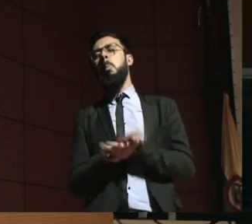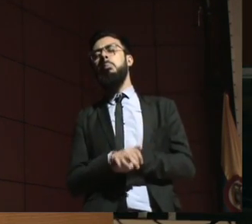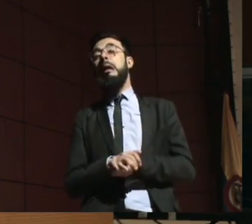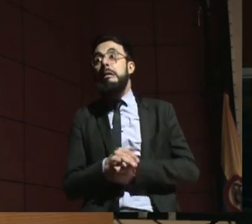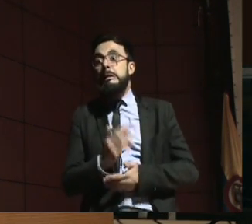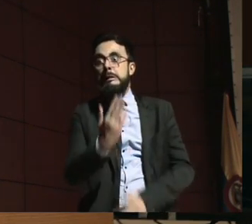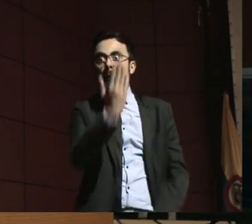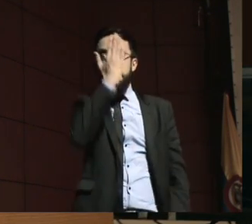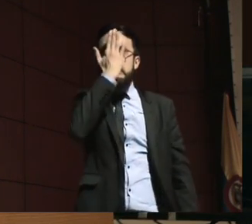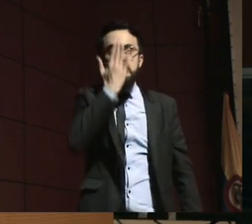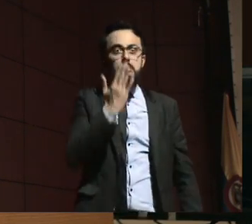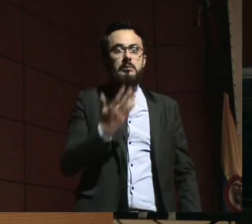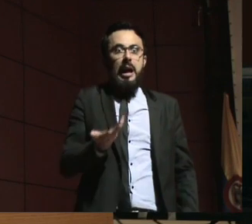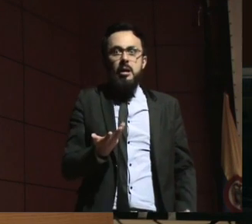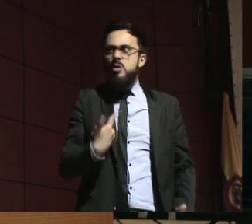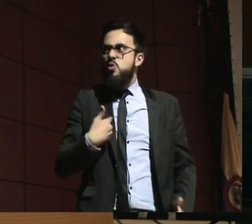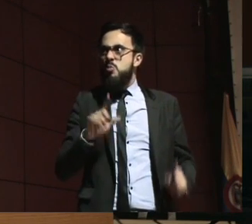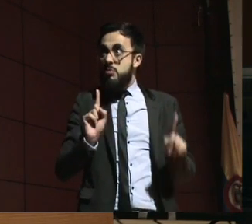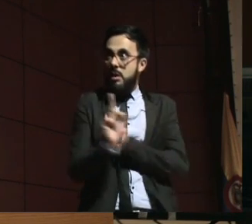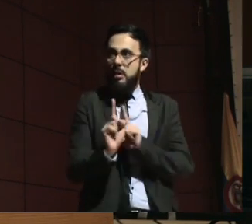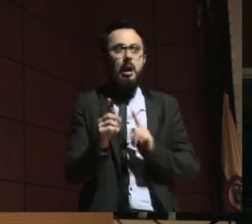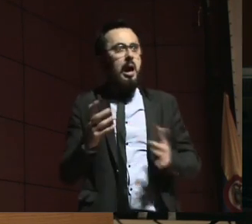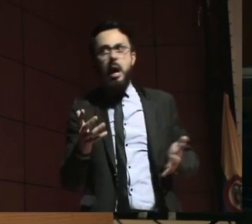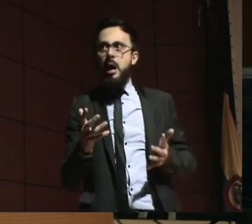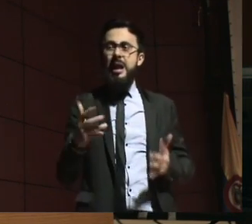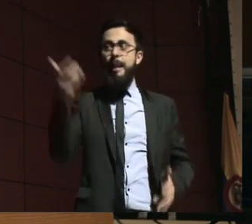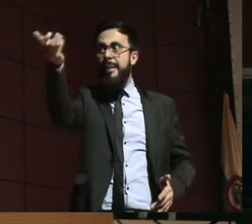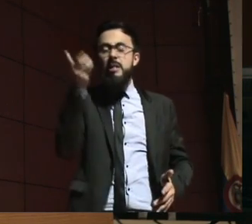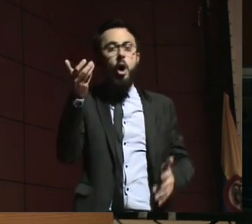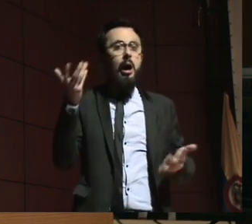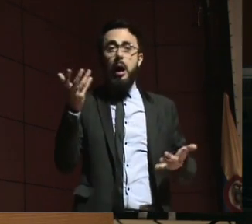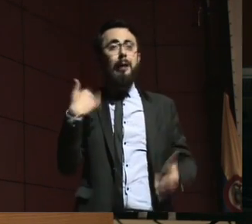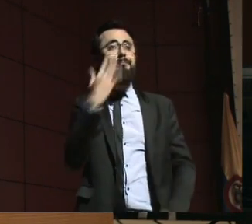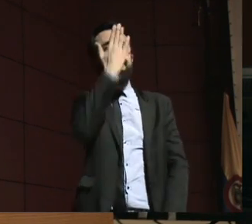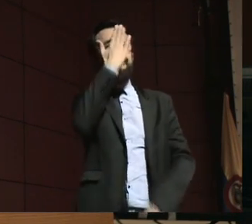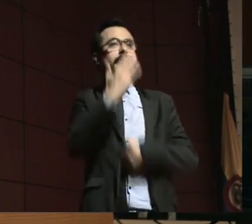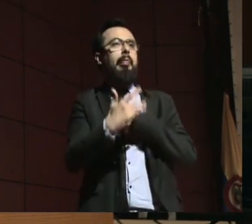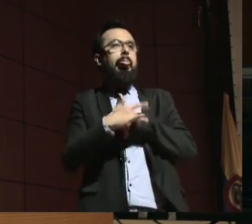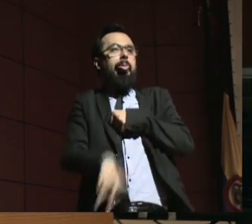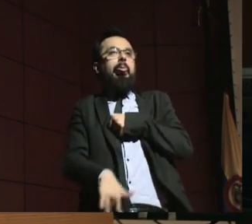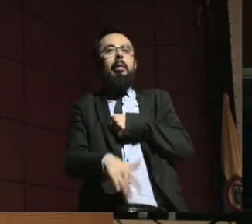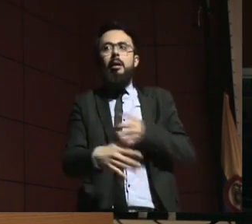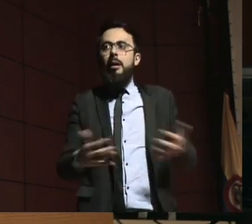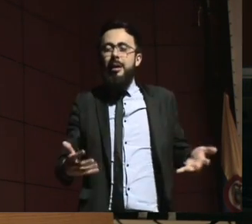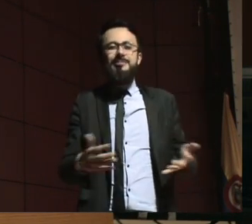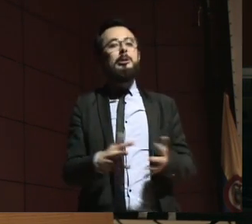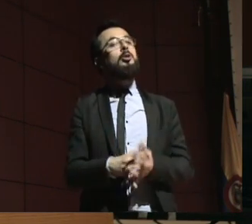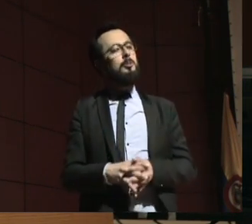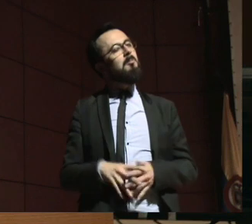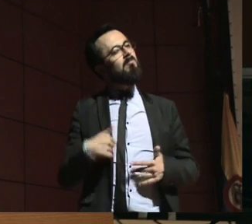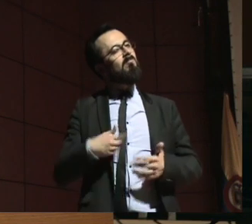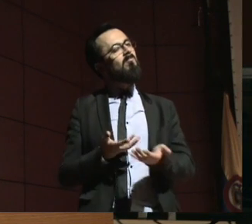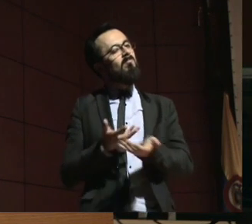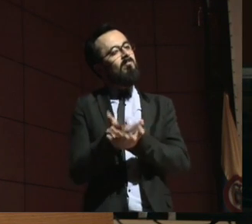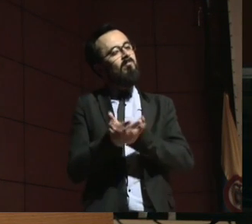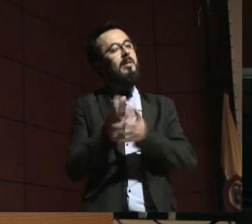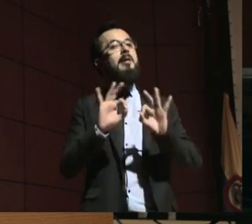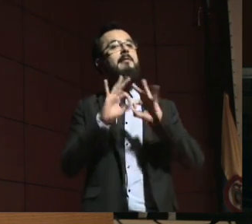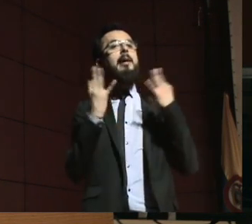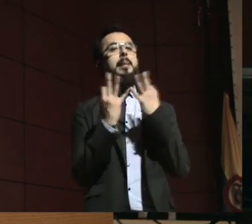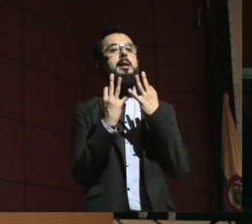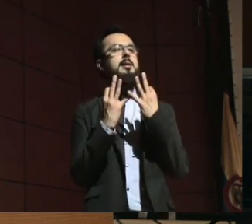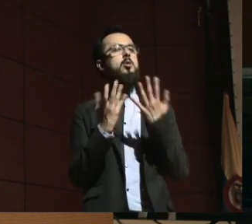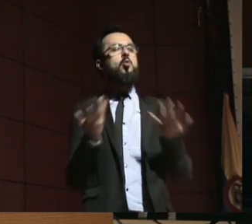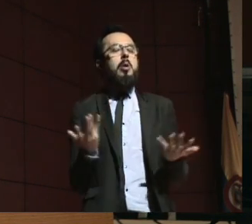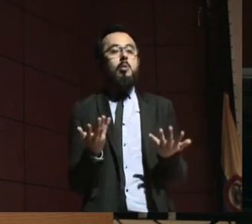ya es demasiado tarde o ya la presión, ¿sí? Entonces, creo que una de las tareas fuertes que nosotras tenemos es